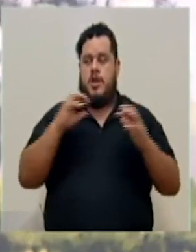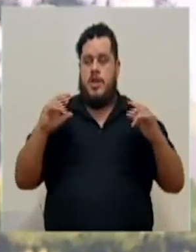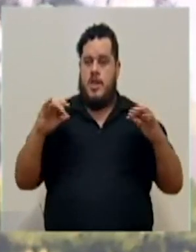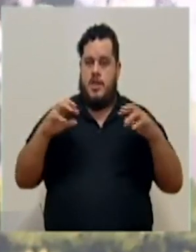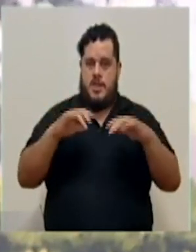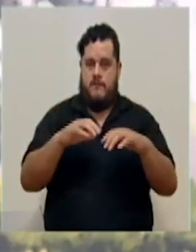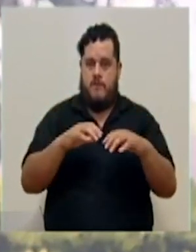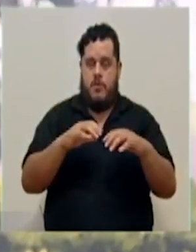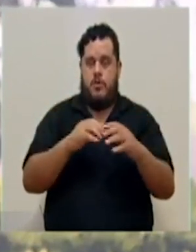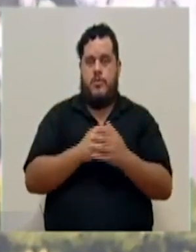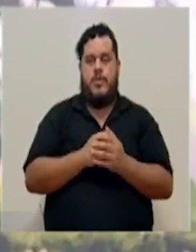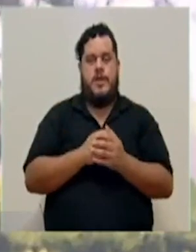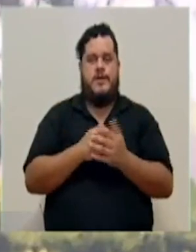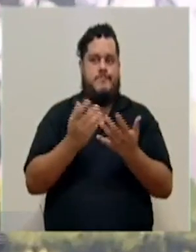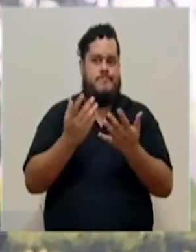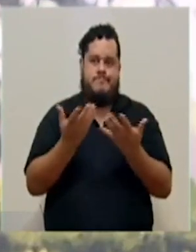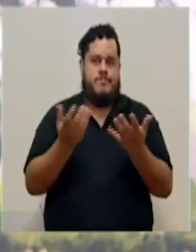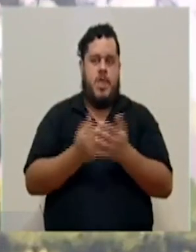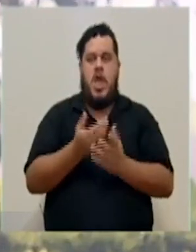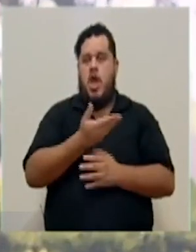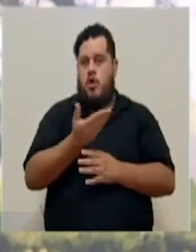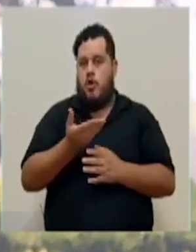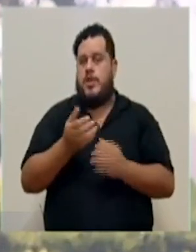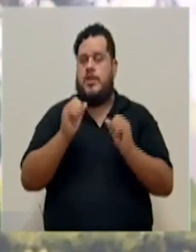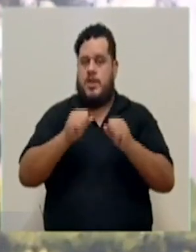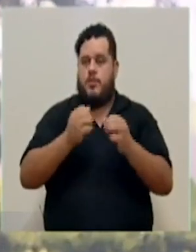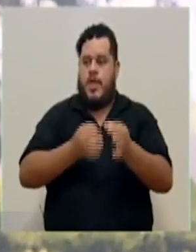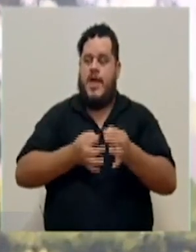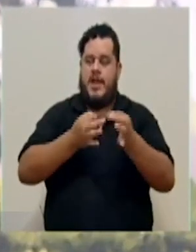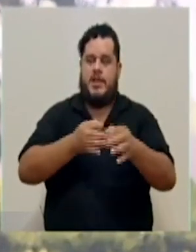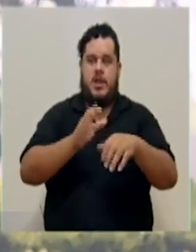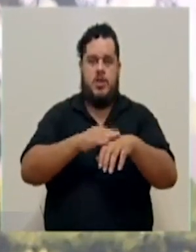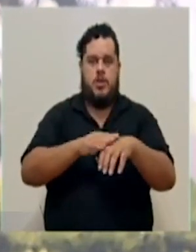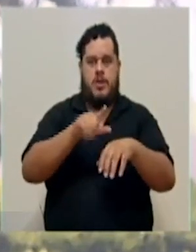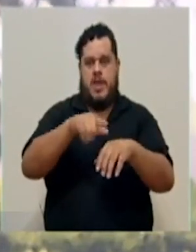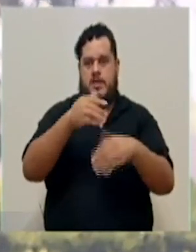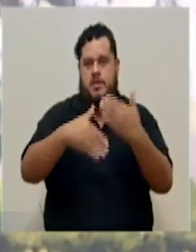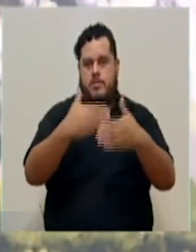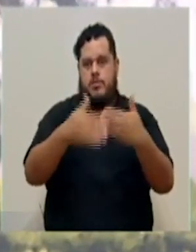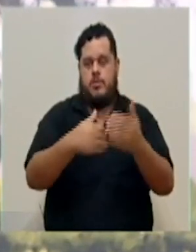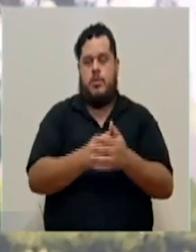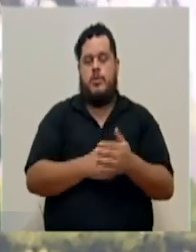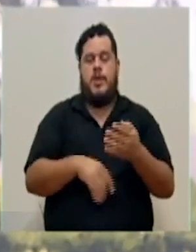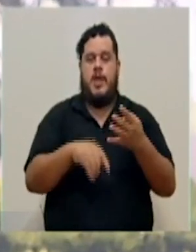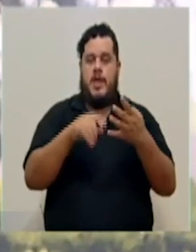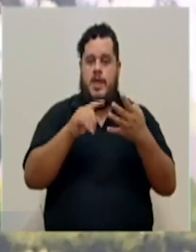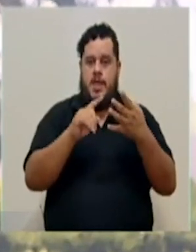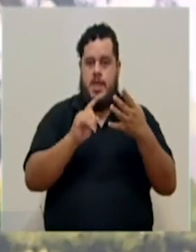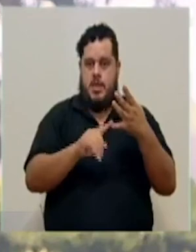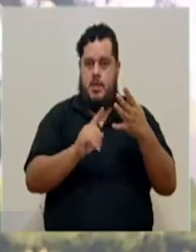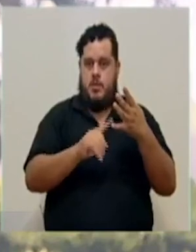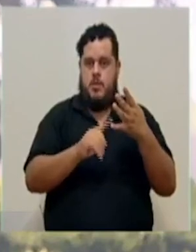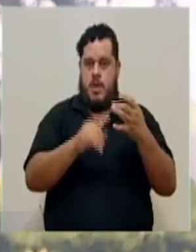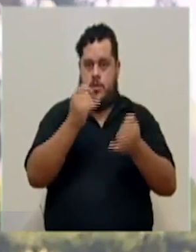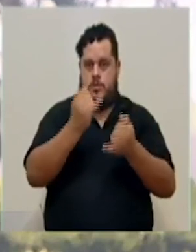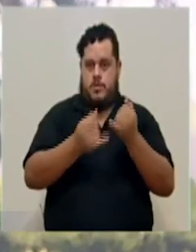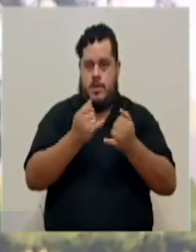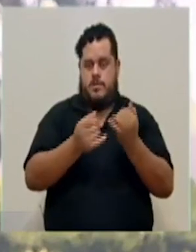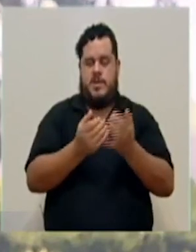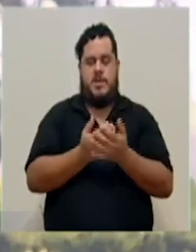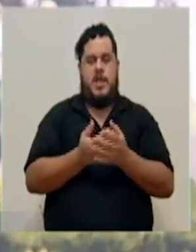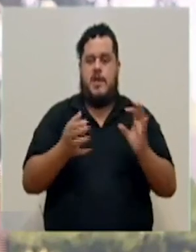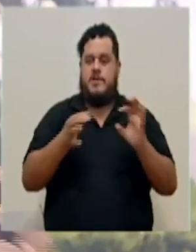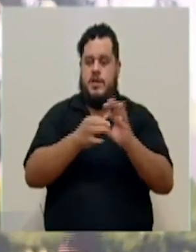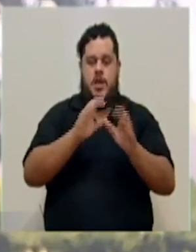etcétera. Cosas que se pueden adelantar un poco de este protocolo. Y finalmente, relacionado a